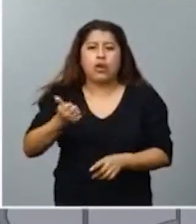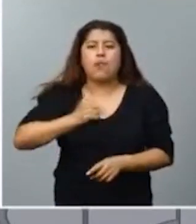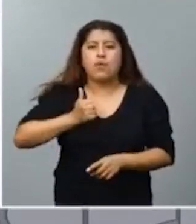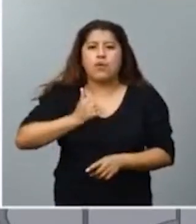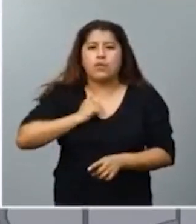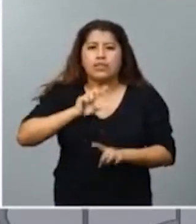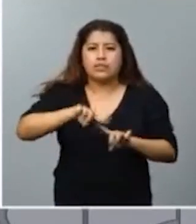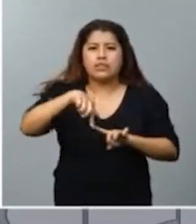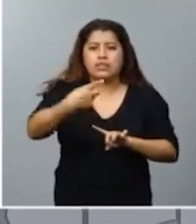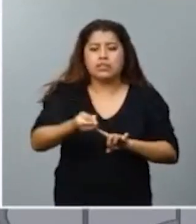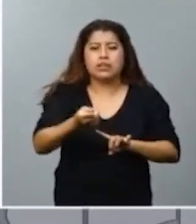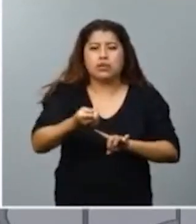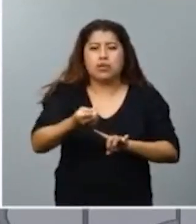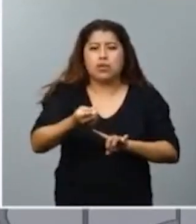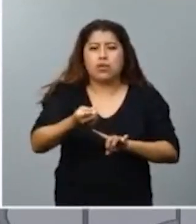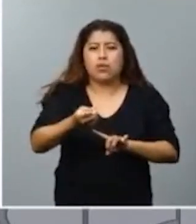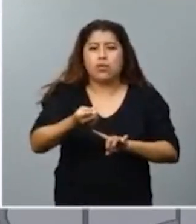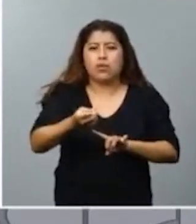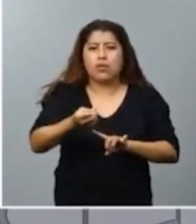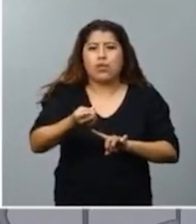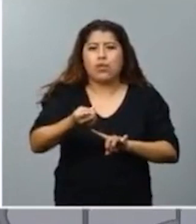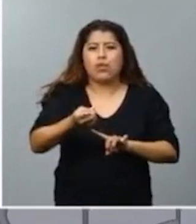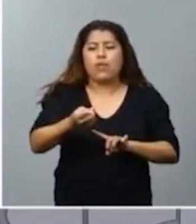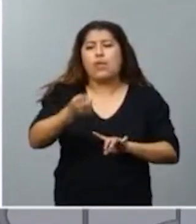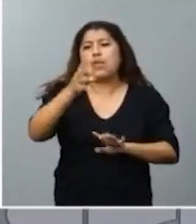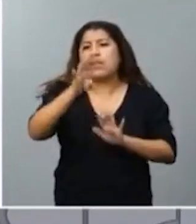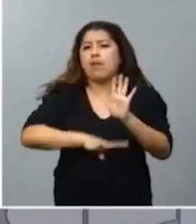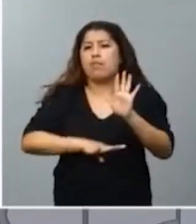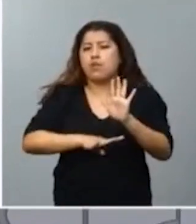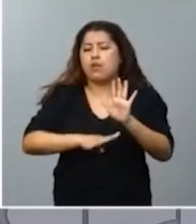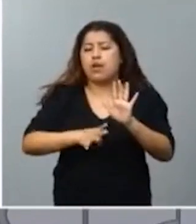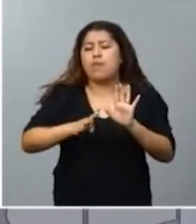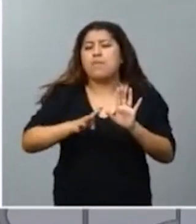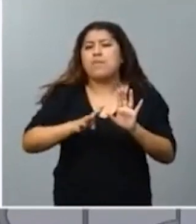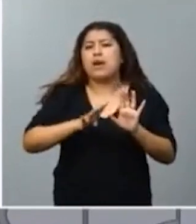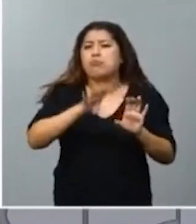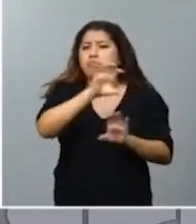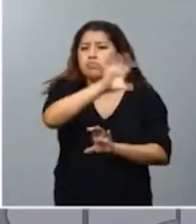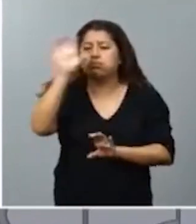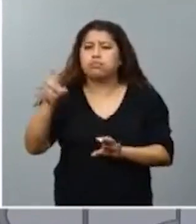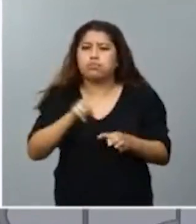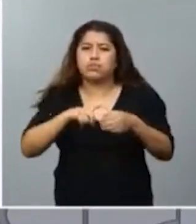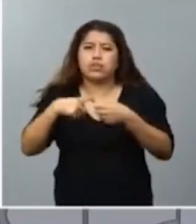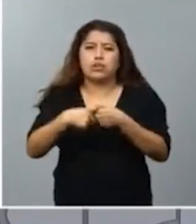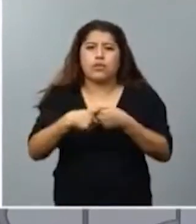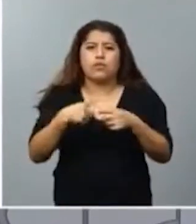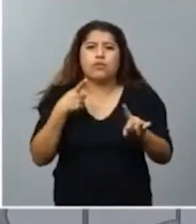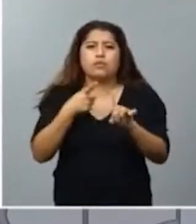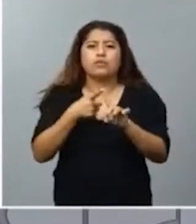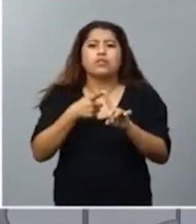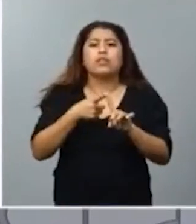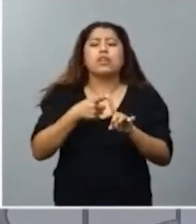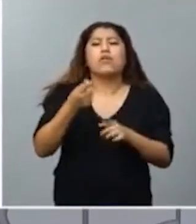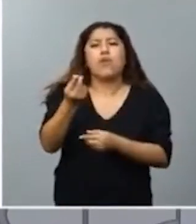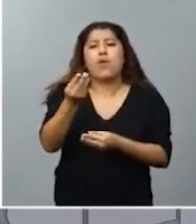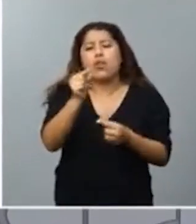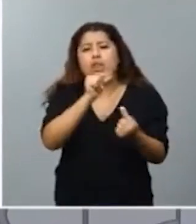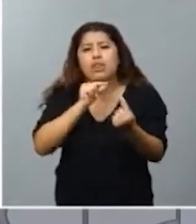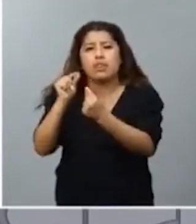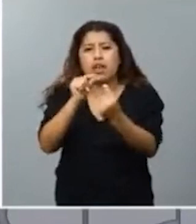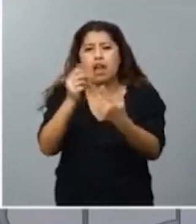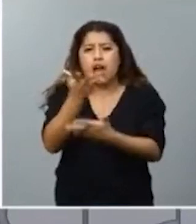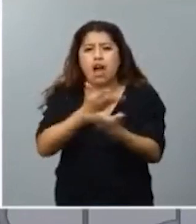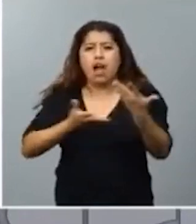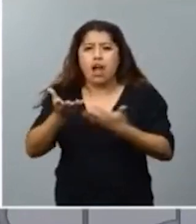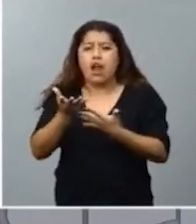he propuesto que utilicemos esta plataforma al conjunto de Estados miembros para relanzar el diálogo euro-árabe. Y,